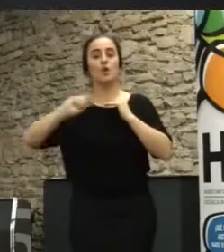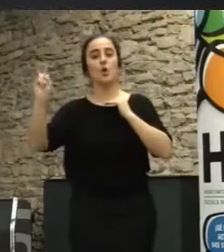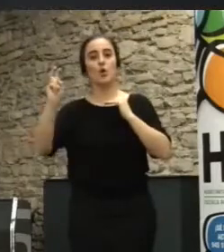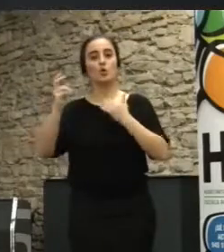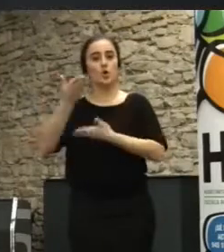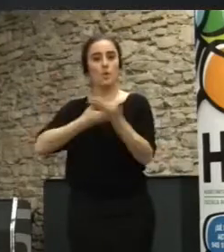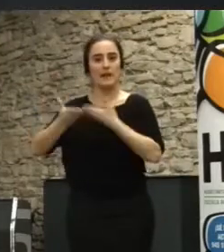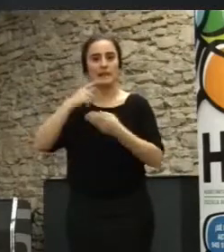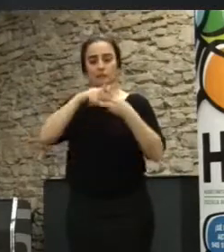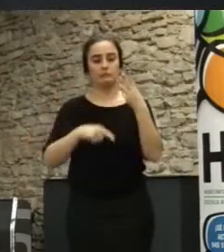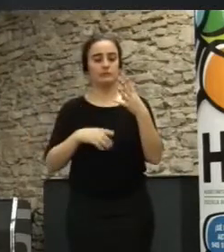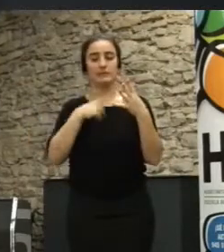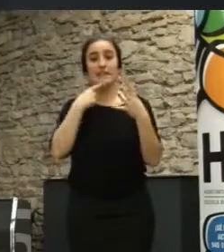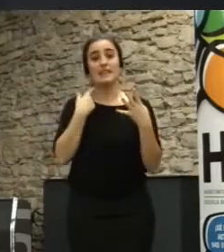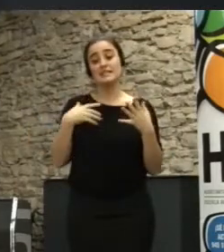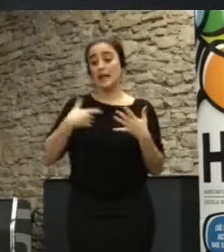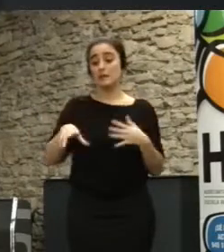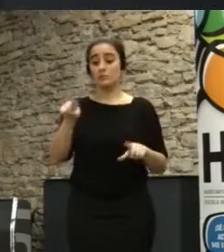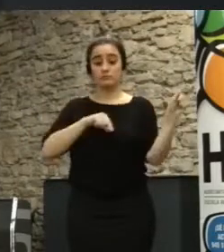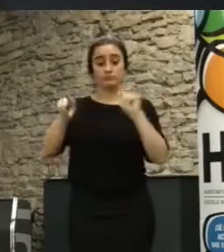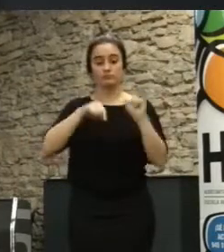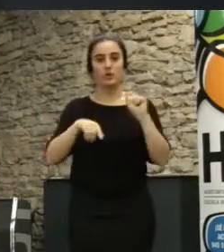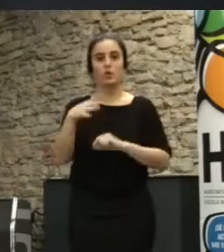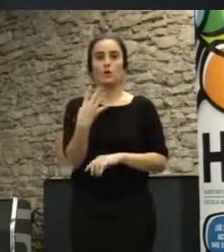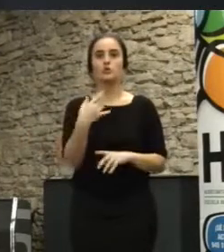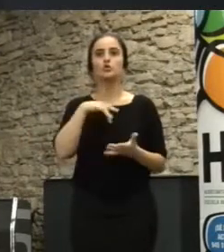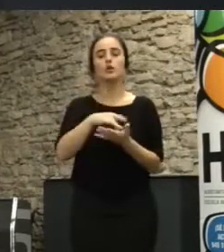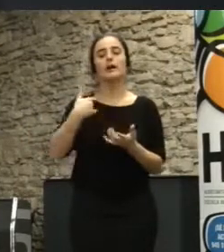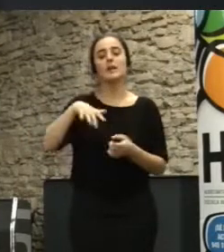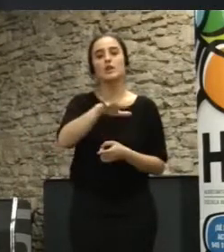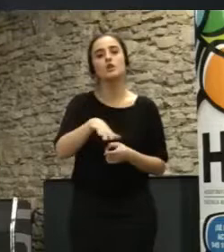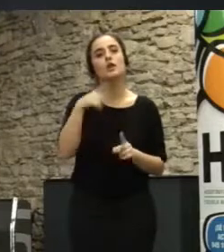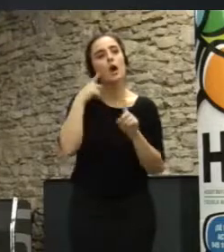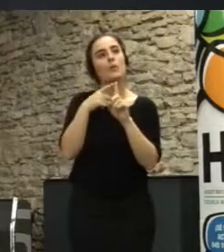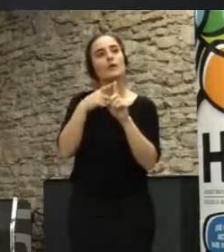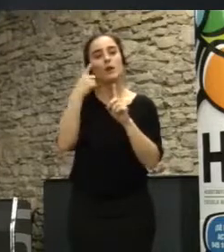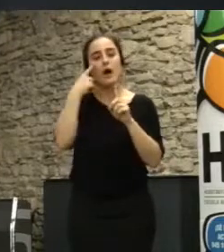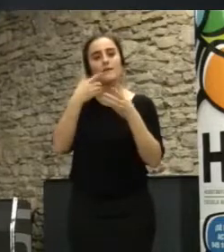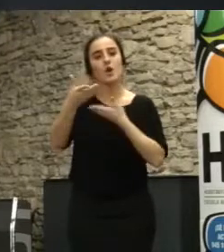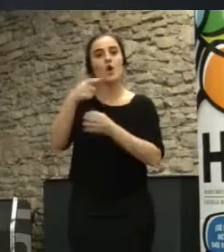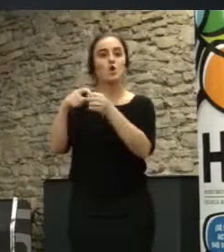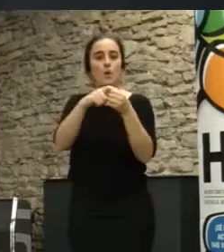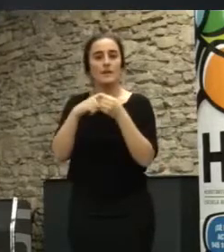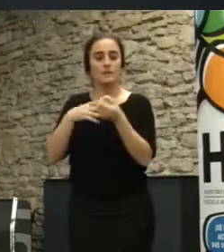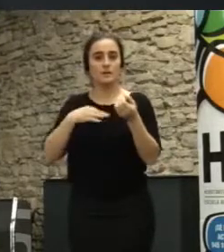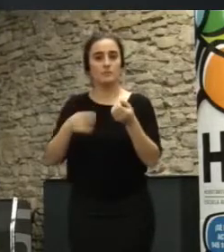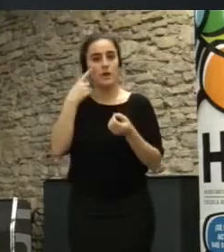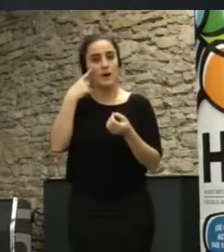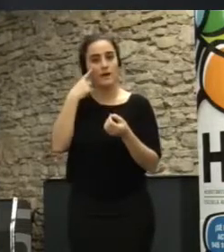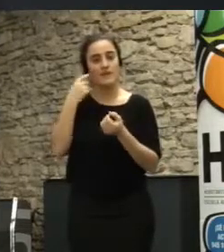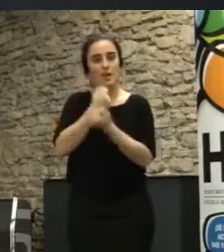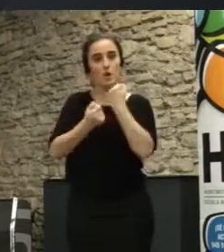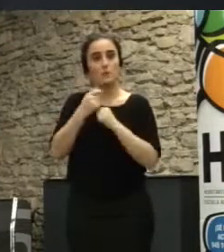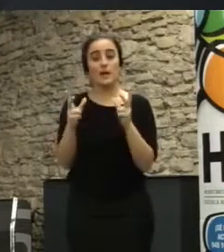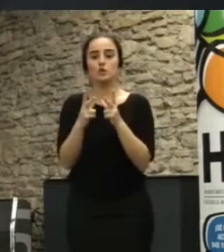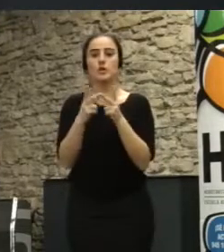distrito para la economía cooperativa en el que va a ser como un semillero de economía social y cooperativa y bueno, la idea, a mí me